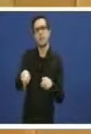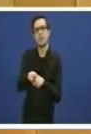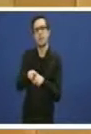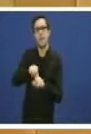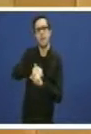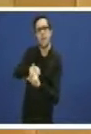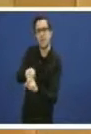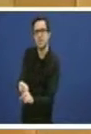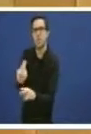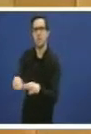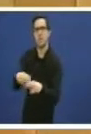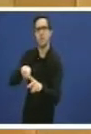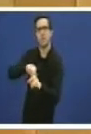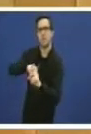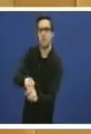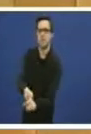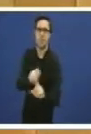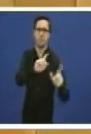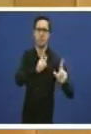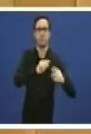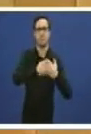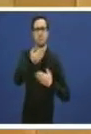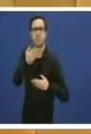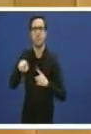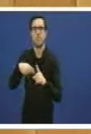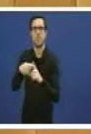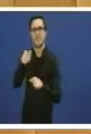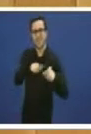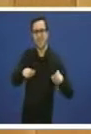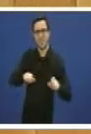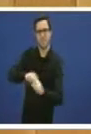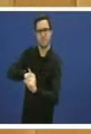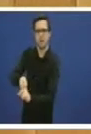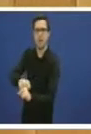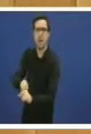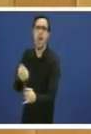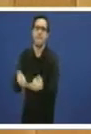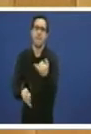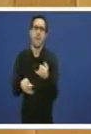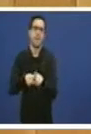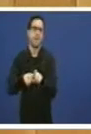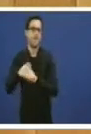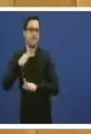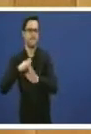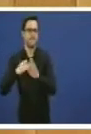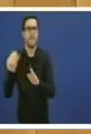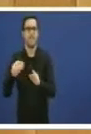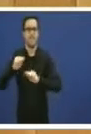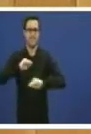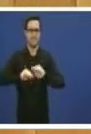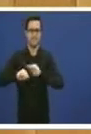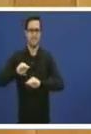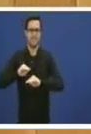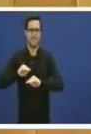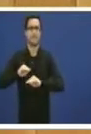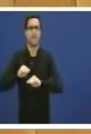e cidadá a que os fixo recuar desta medida. Alegramonos, dende o BNG, desta rectificación que se debe completar